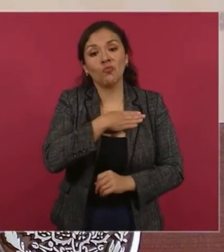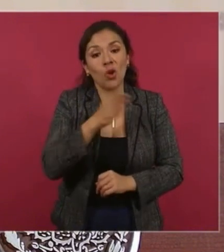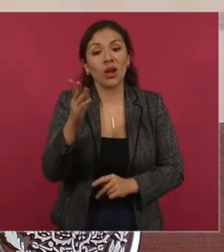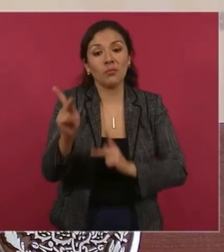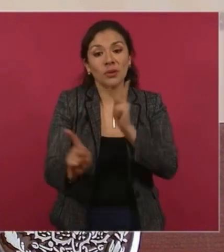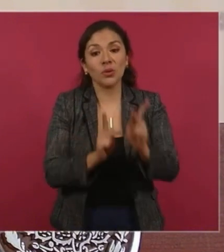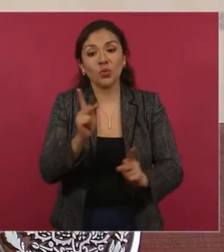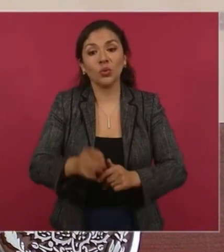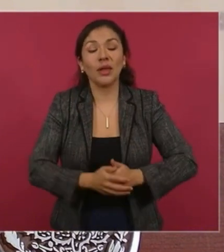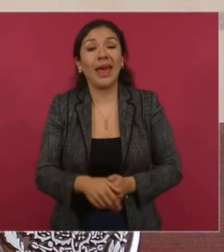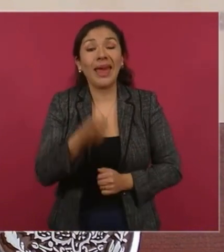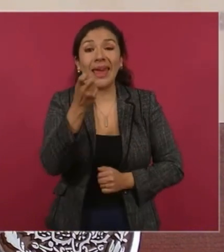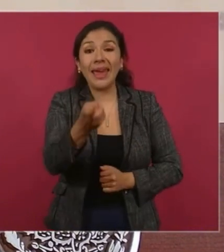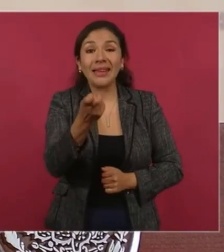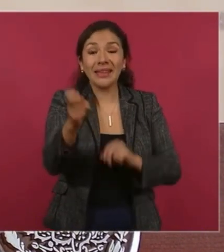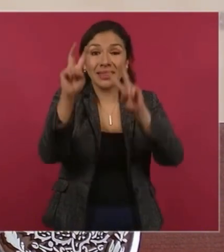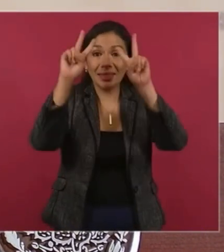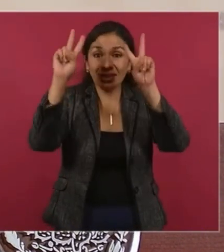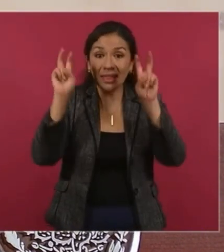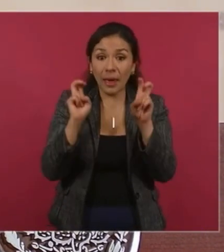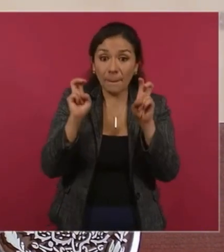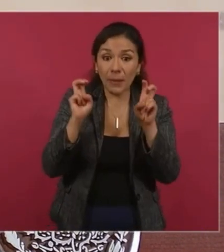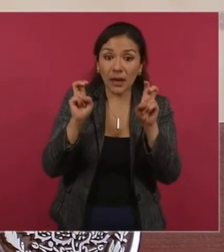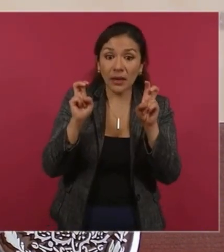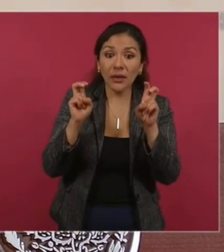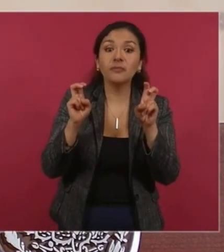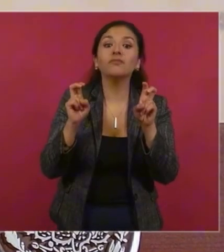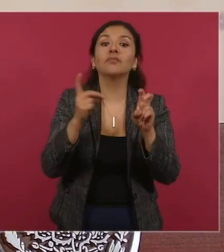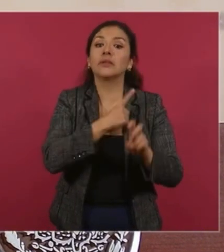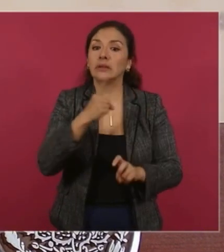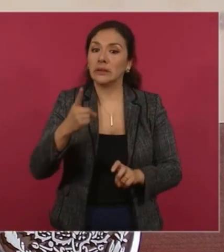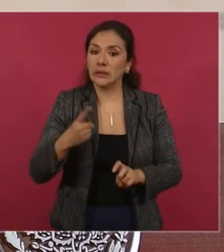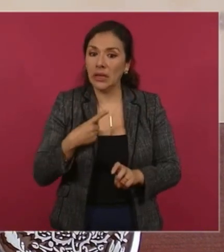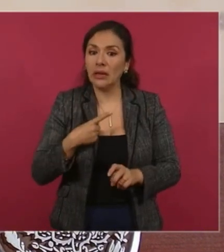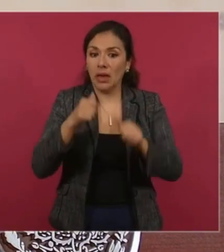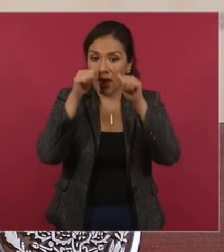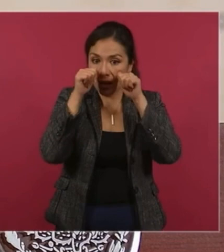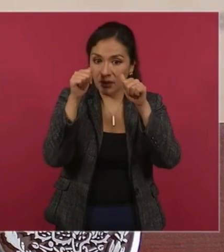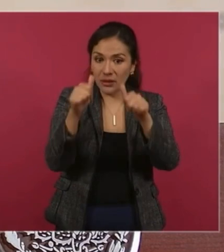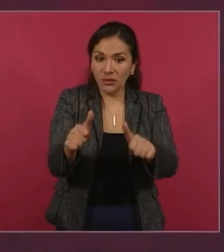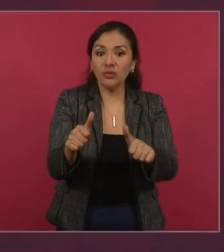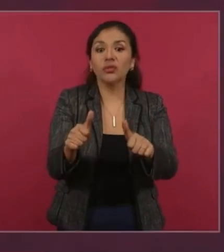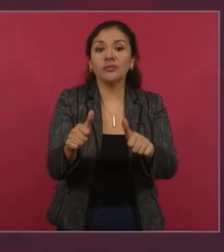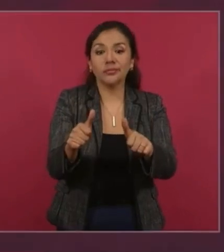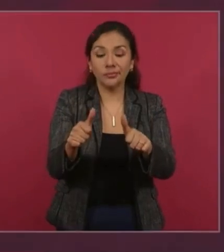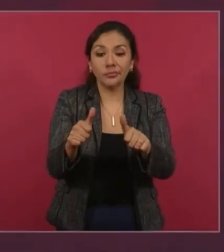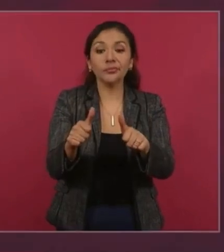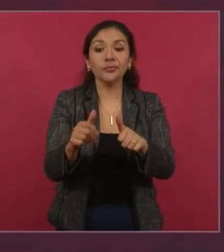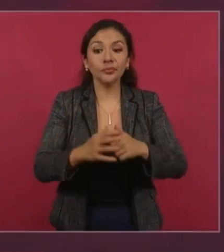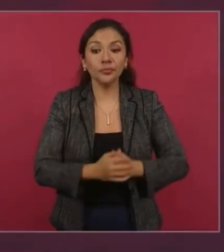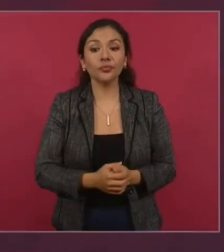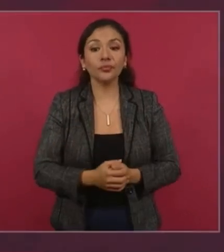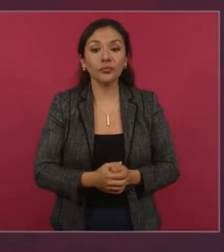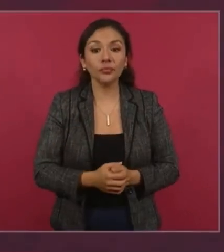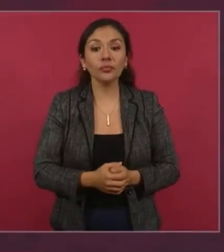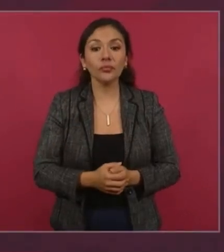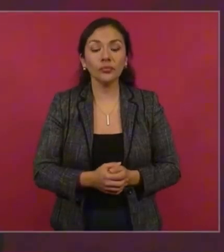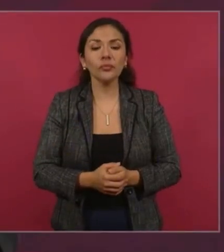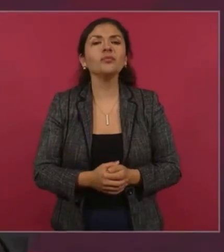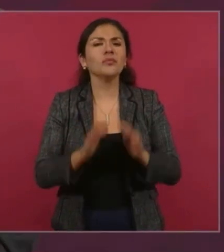un tema que debe de atenderse. Lo está viendo